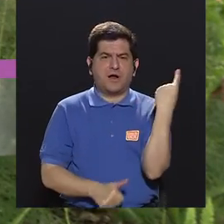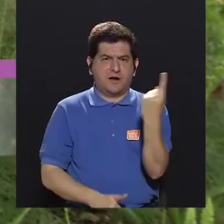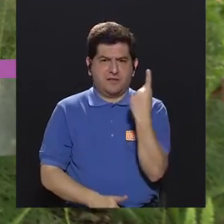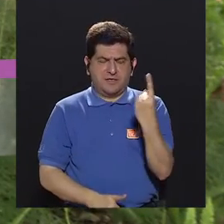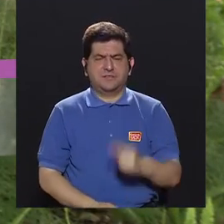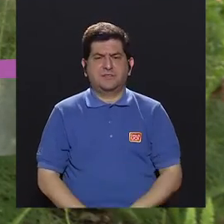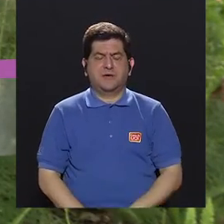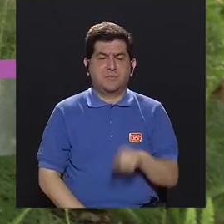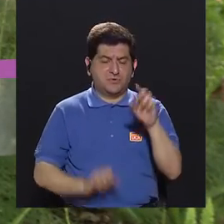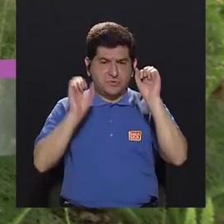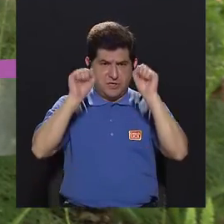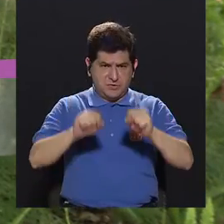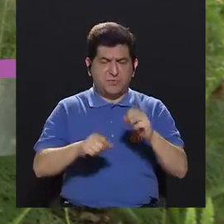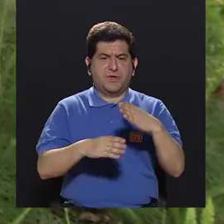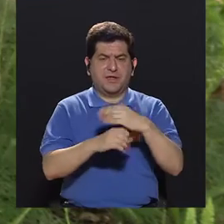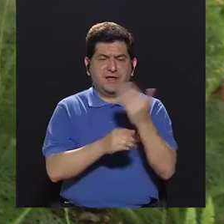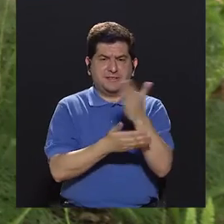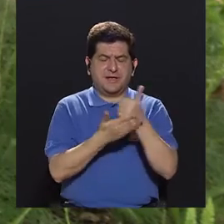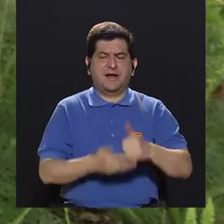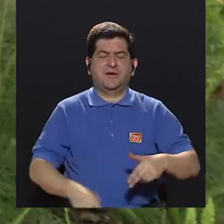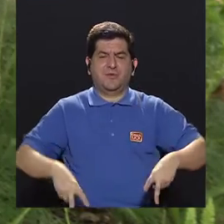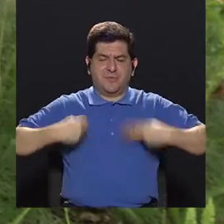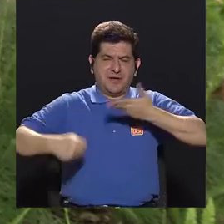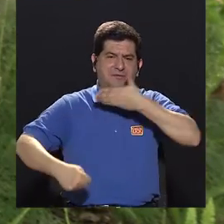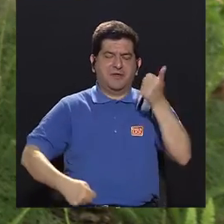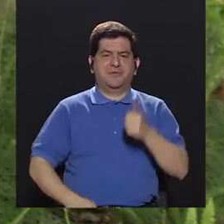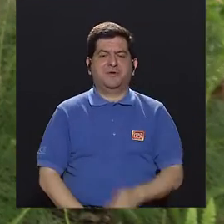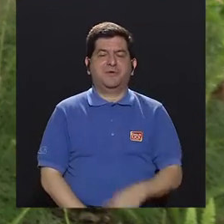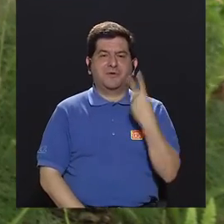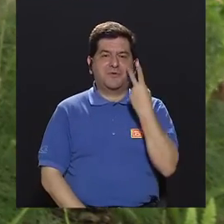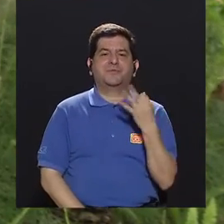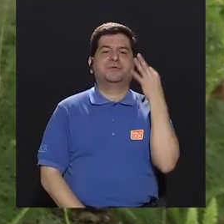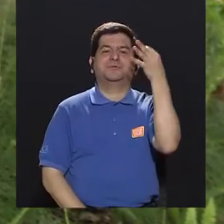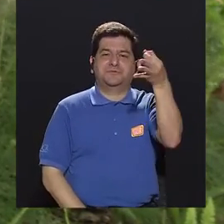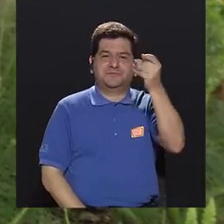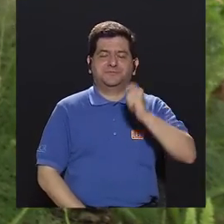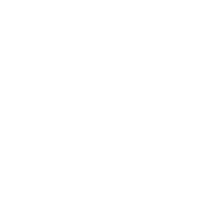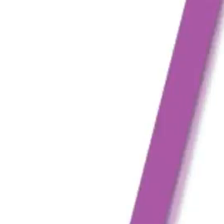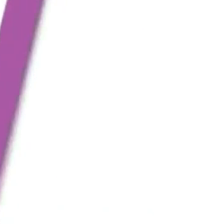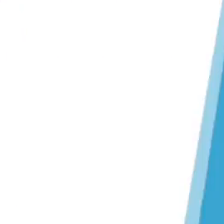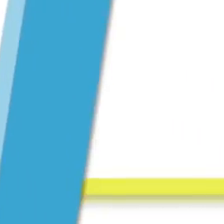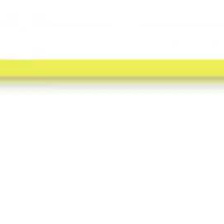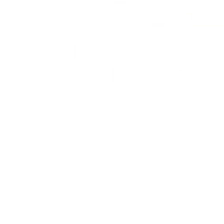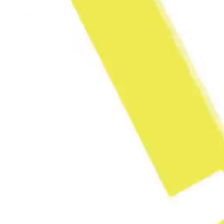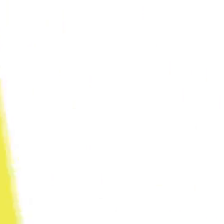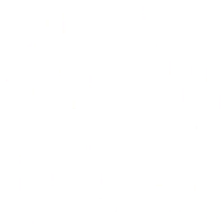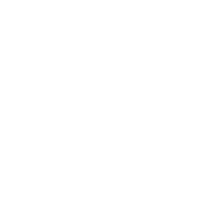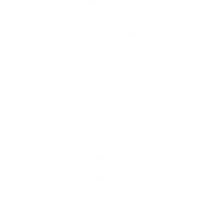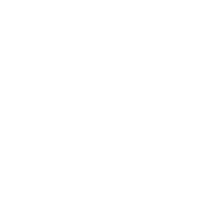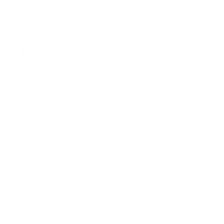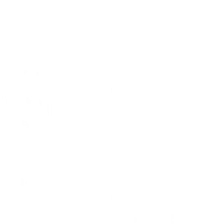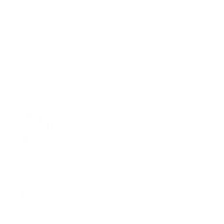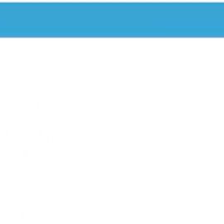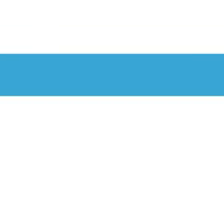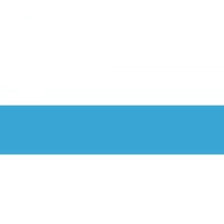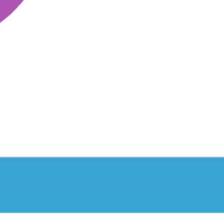recuerden que siempre pueden hacer algo para vivir mejor hasta la próxima un saludo